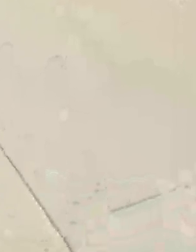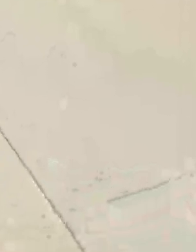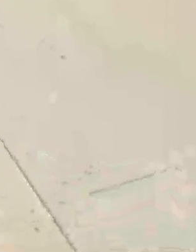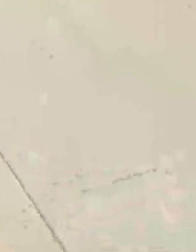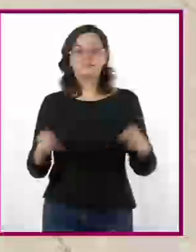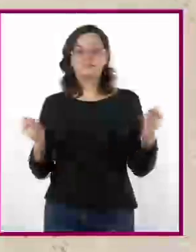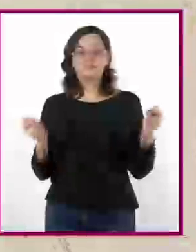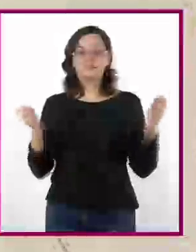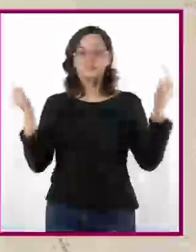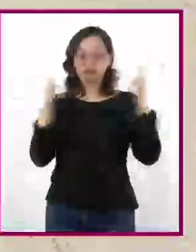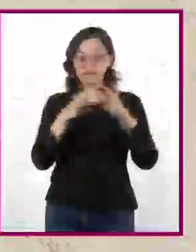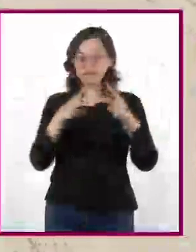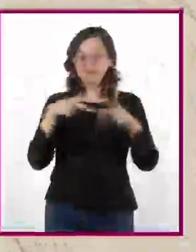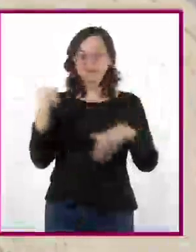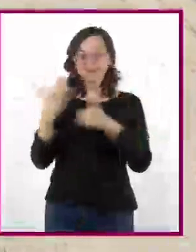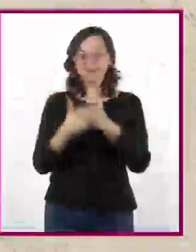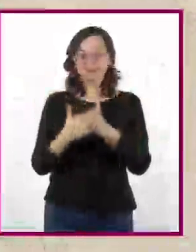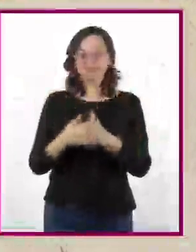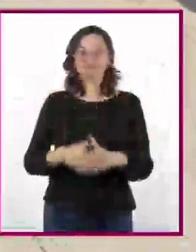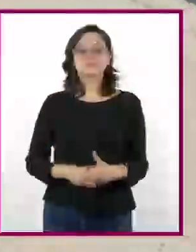¡Nos vemos en el camino!